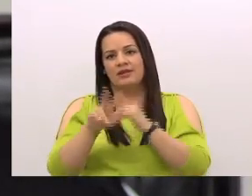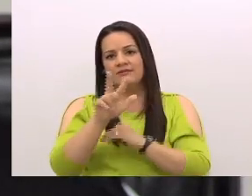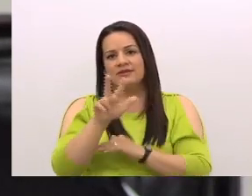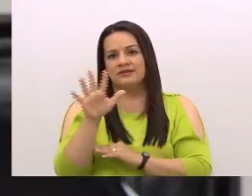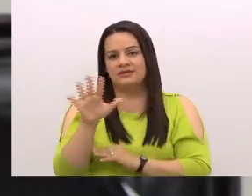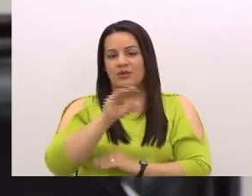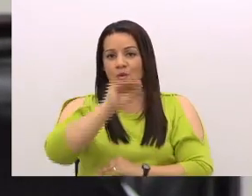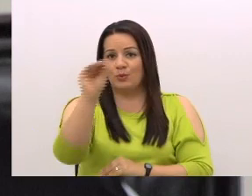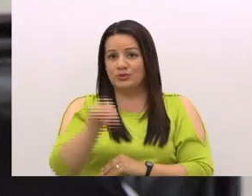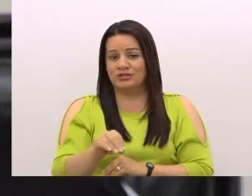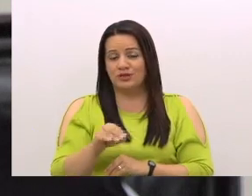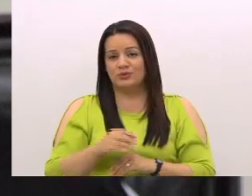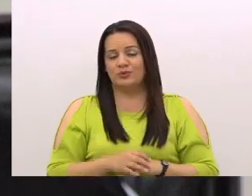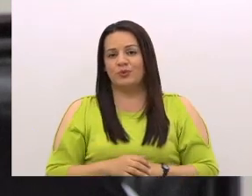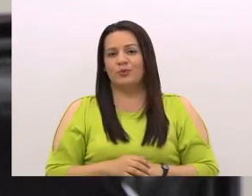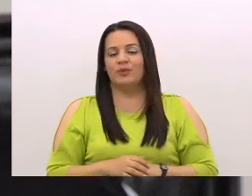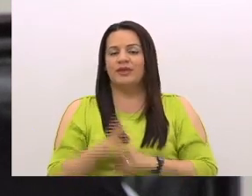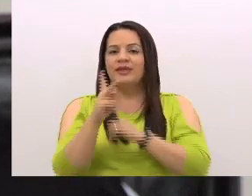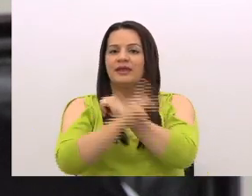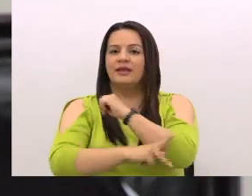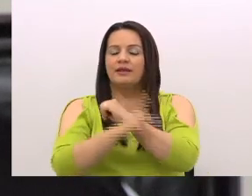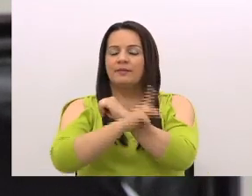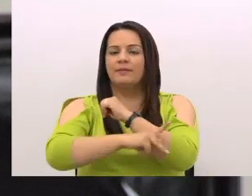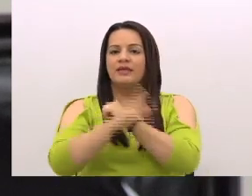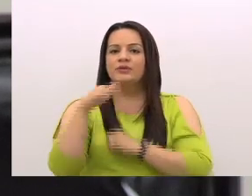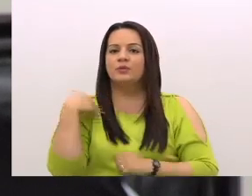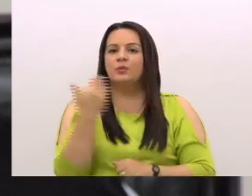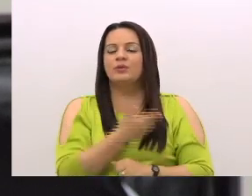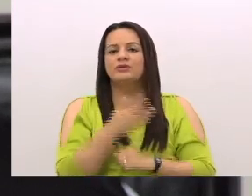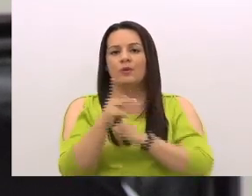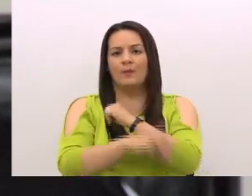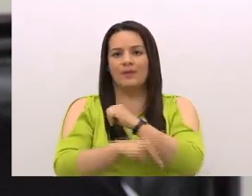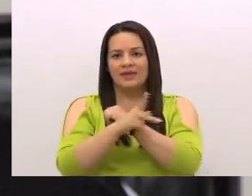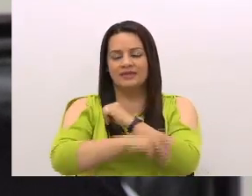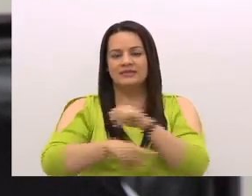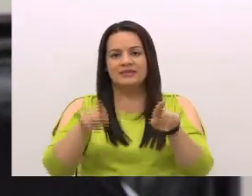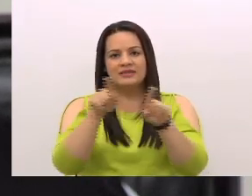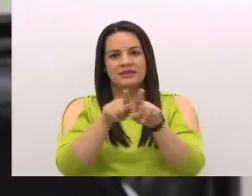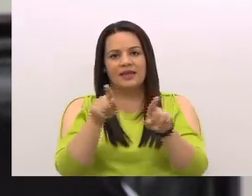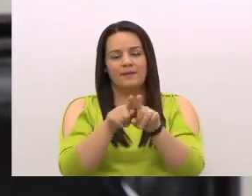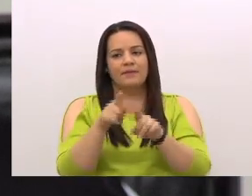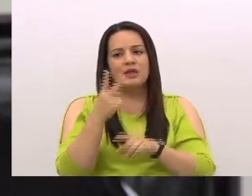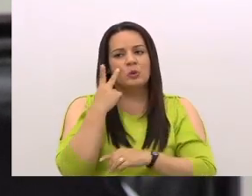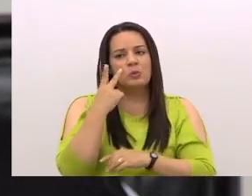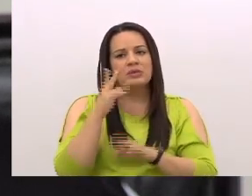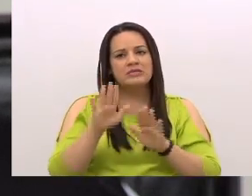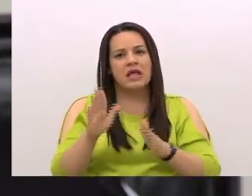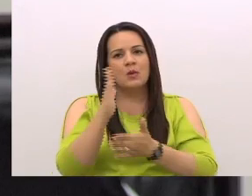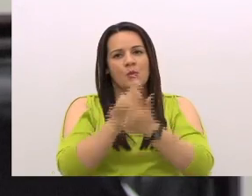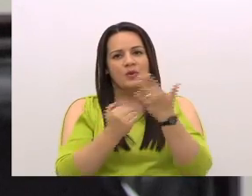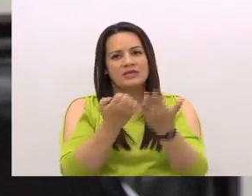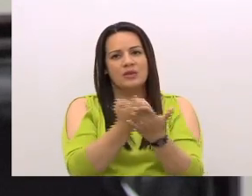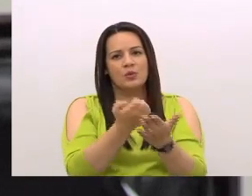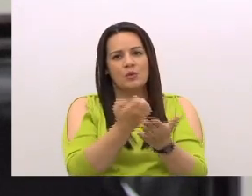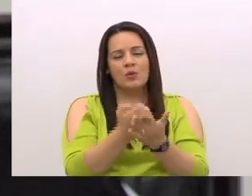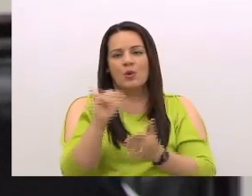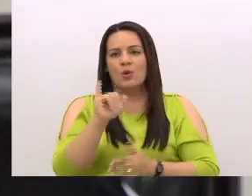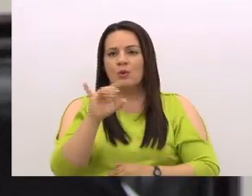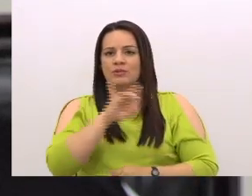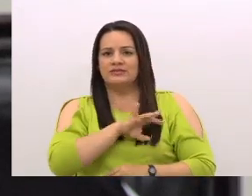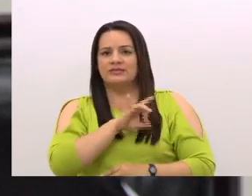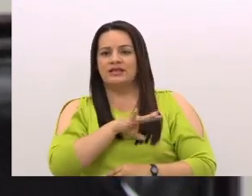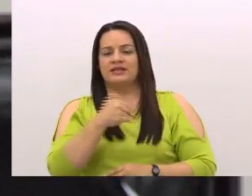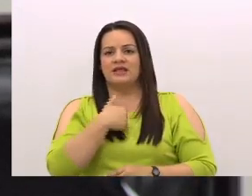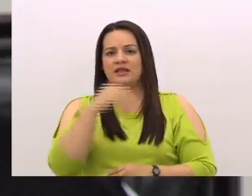y el país, nuestro país, no dista mucho de algunas economías, como en Chile que tiene una